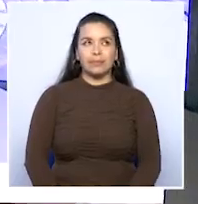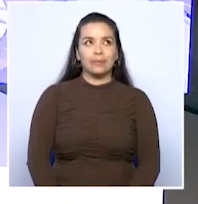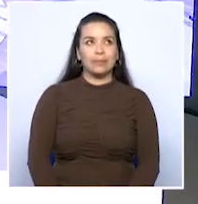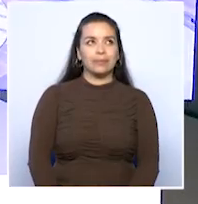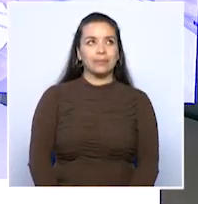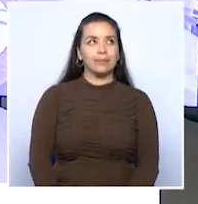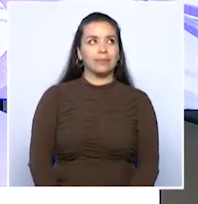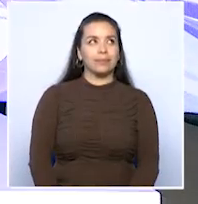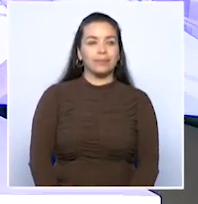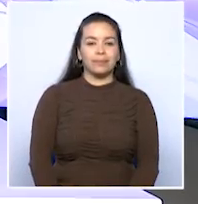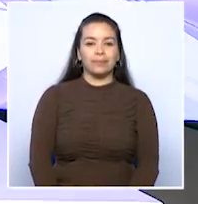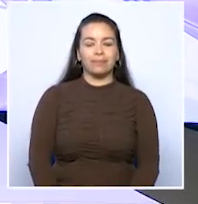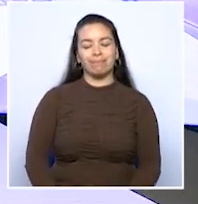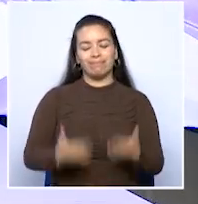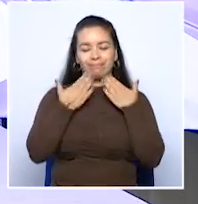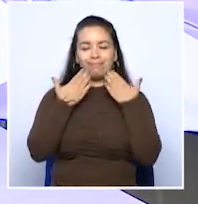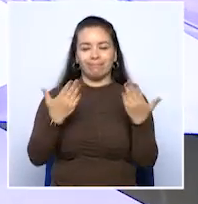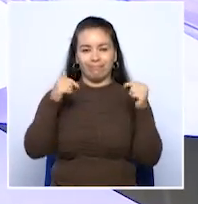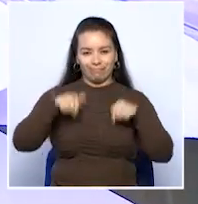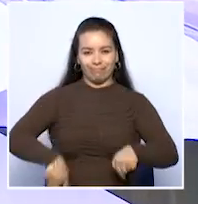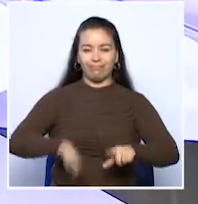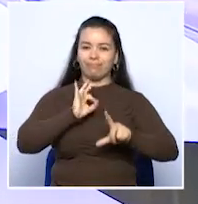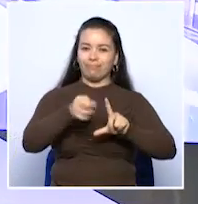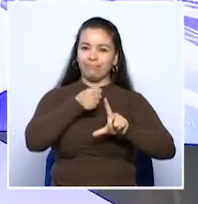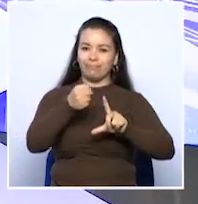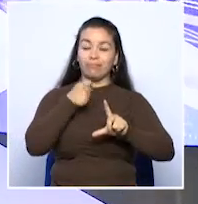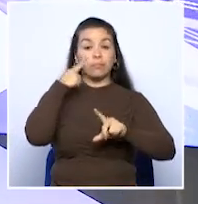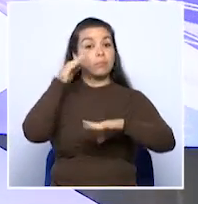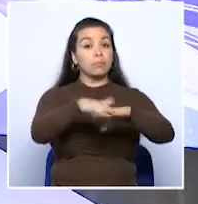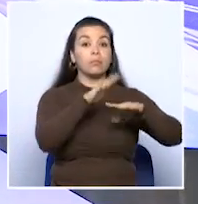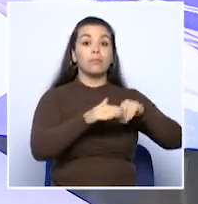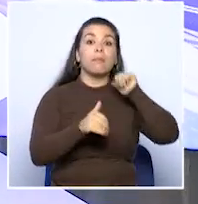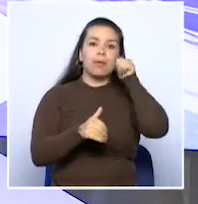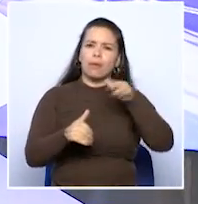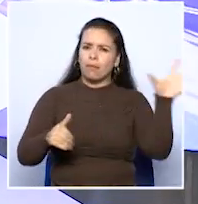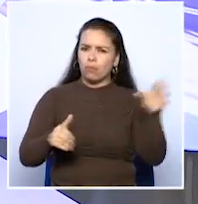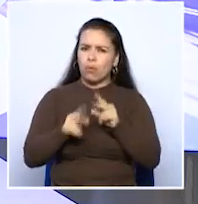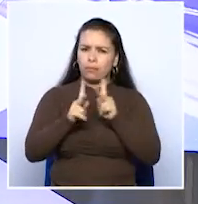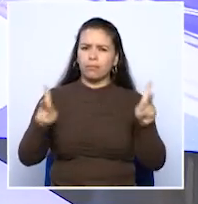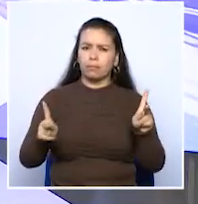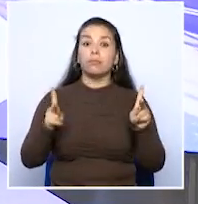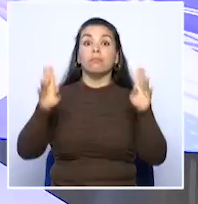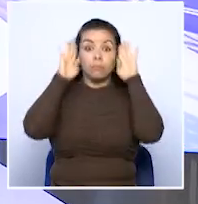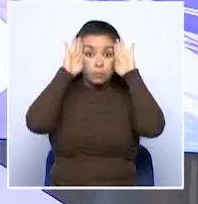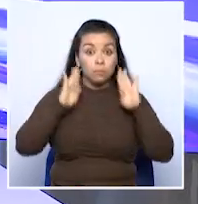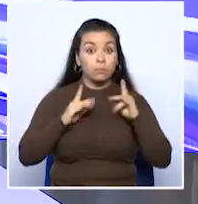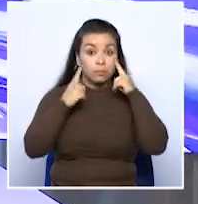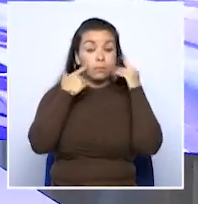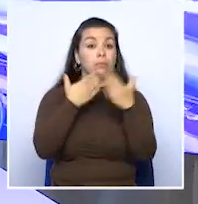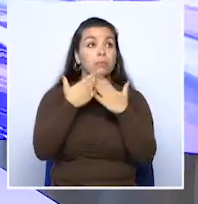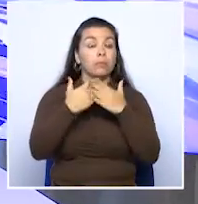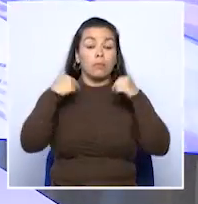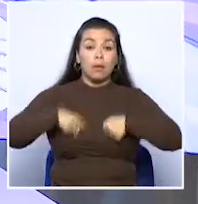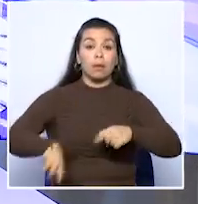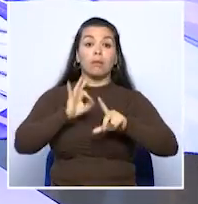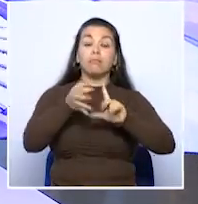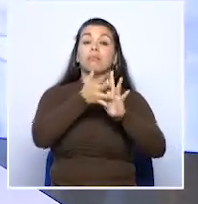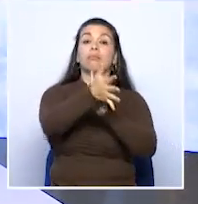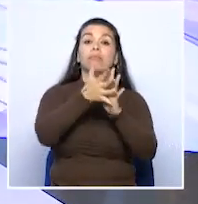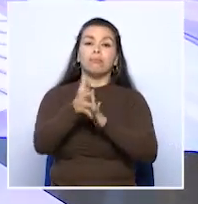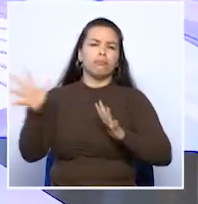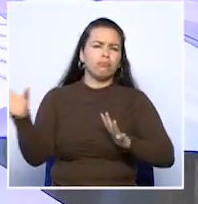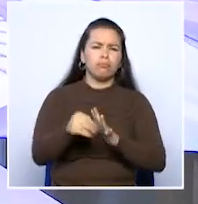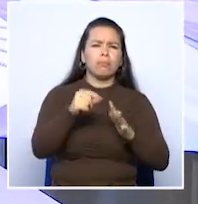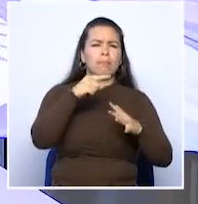Gracias por continuar con Telecafe Noticias. Gracias invitación mañana a todos nuestros televidentes de estar muy atentos, porque el sistema informativo les estará llevando